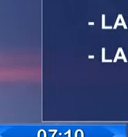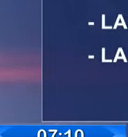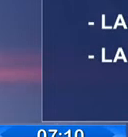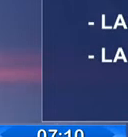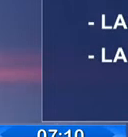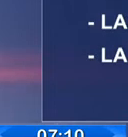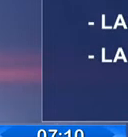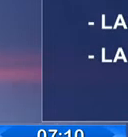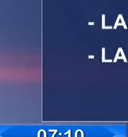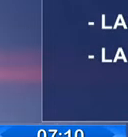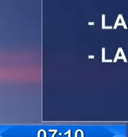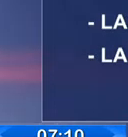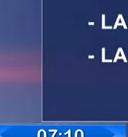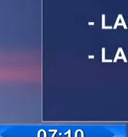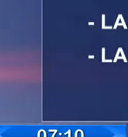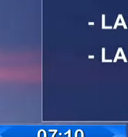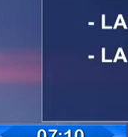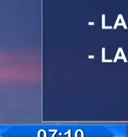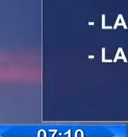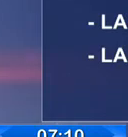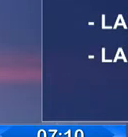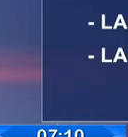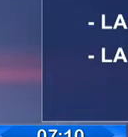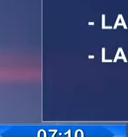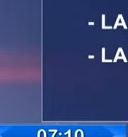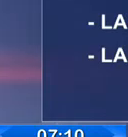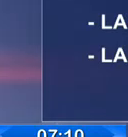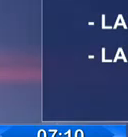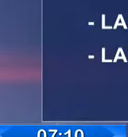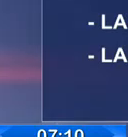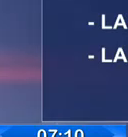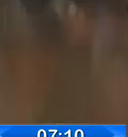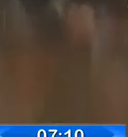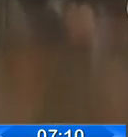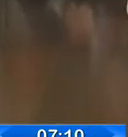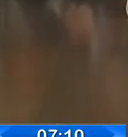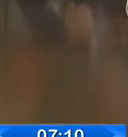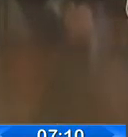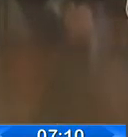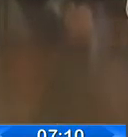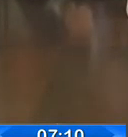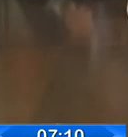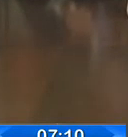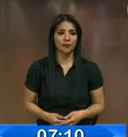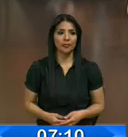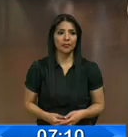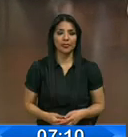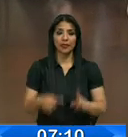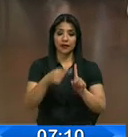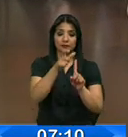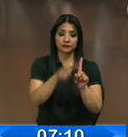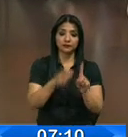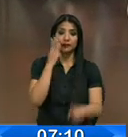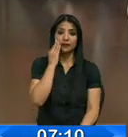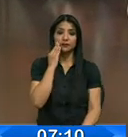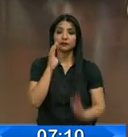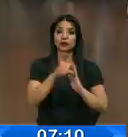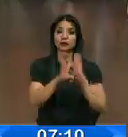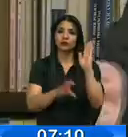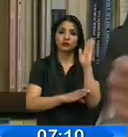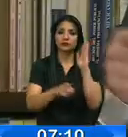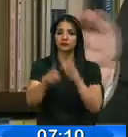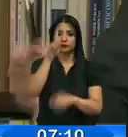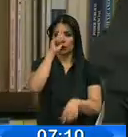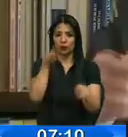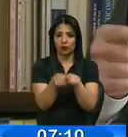jurídicos, las fuentes del derecho utilizadas y la motivación. El constitucionalista Rafael Ollarte tiene reparos.